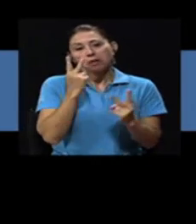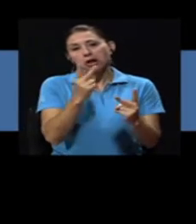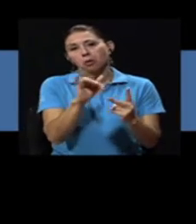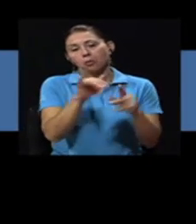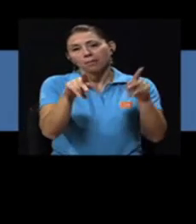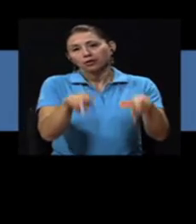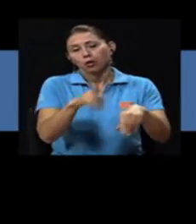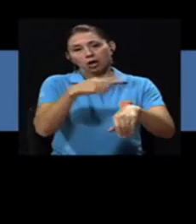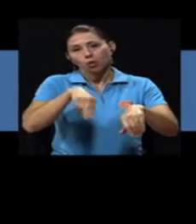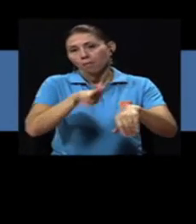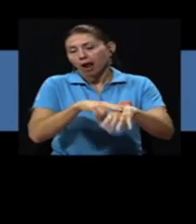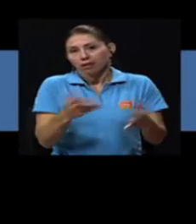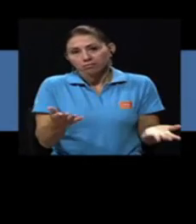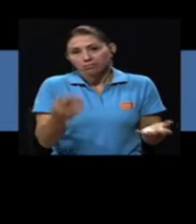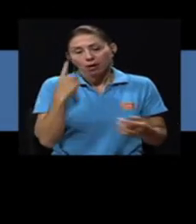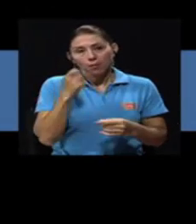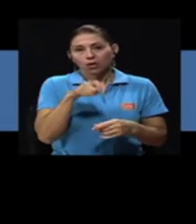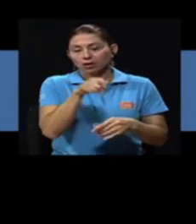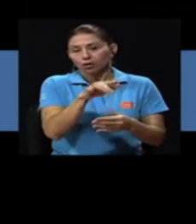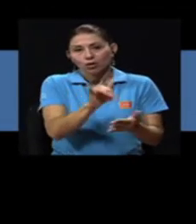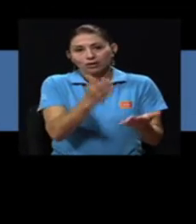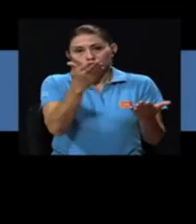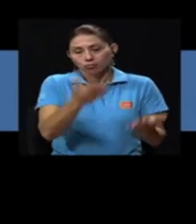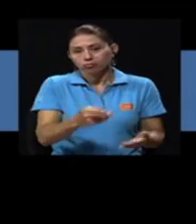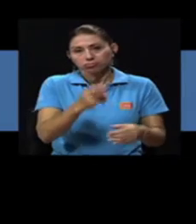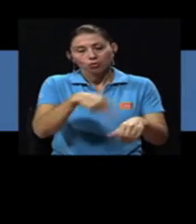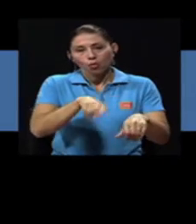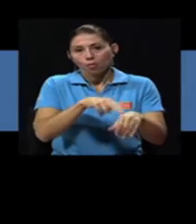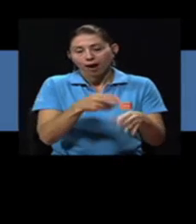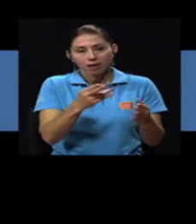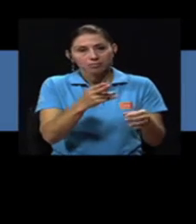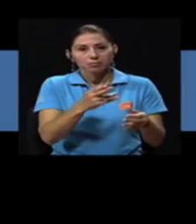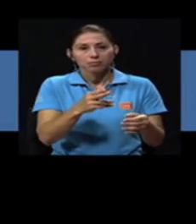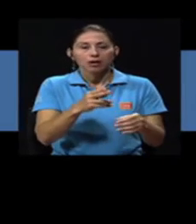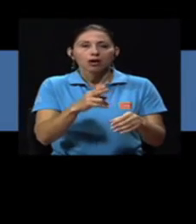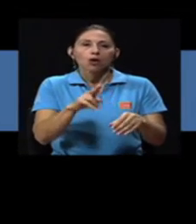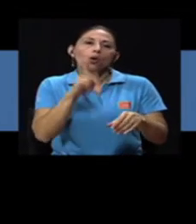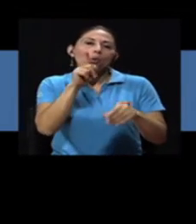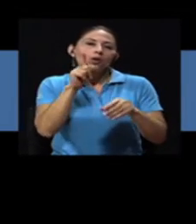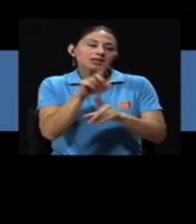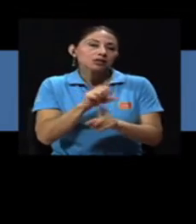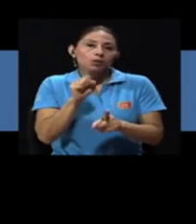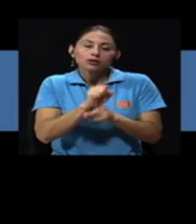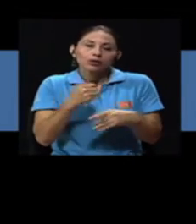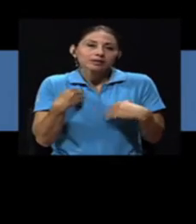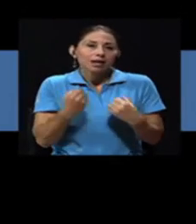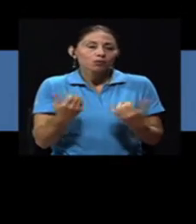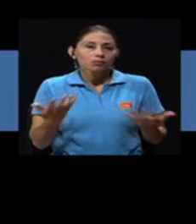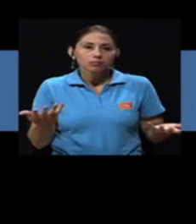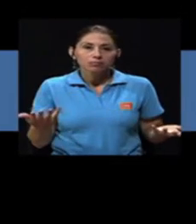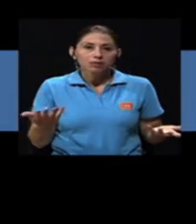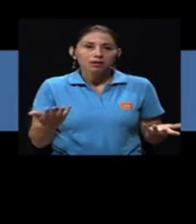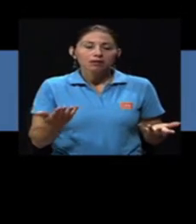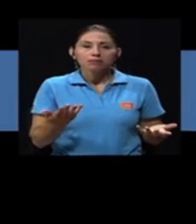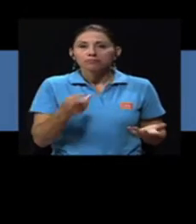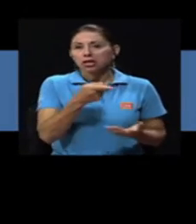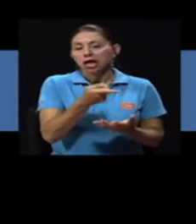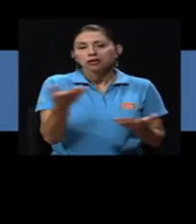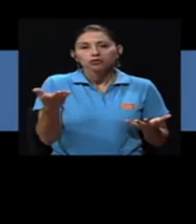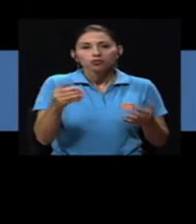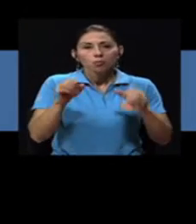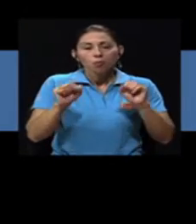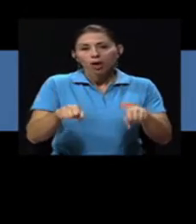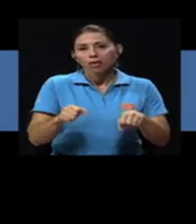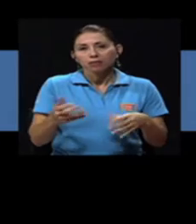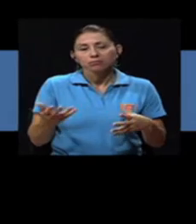situación, simplemente verlo como una persona normal, porque eso es lo que son, precisamente, personas normales con una cierta situación de salud y que